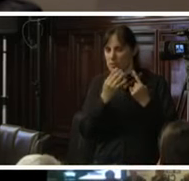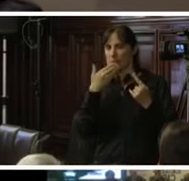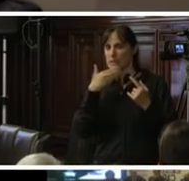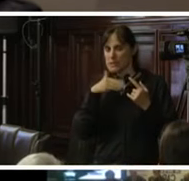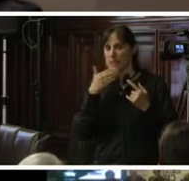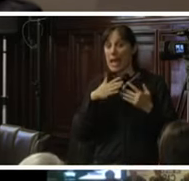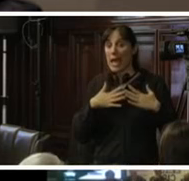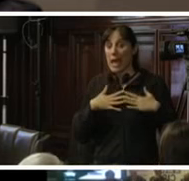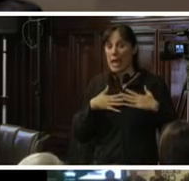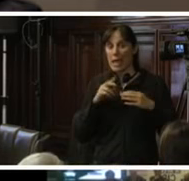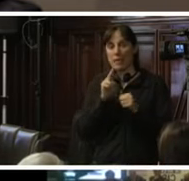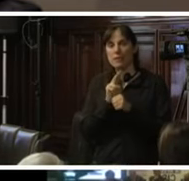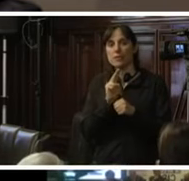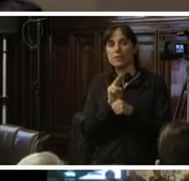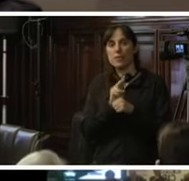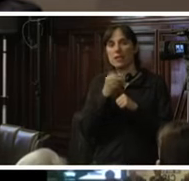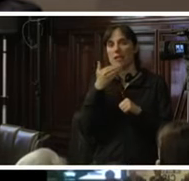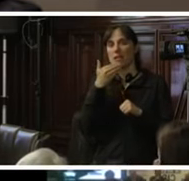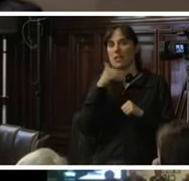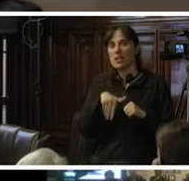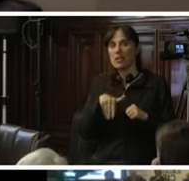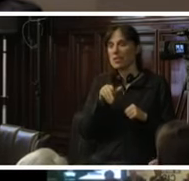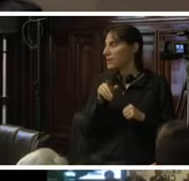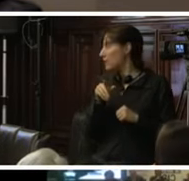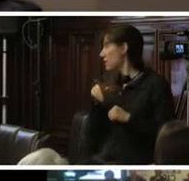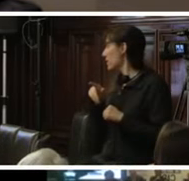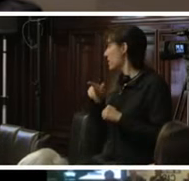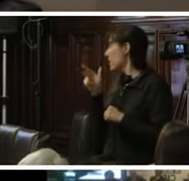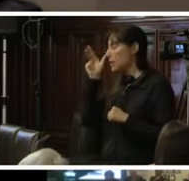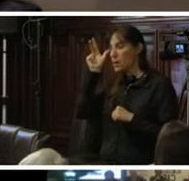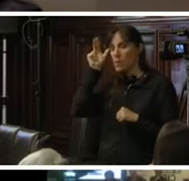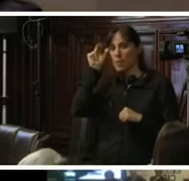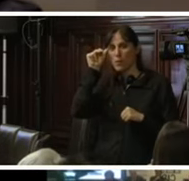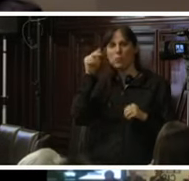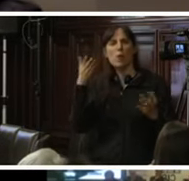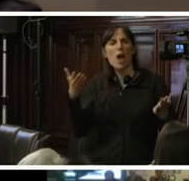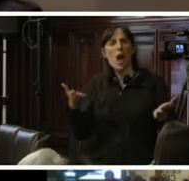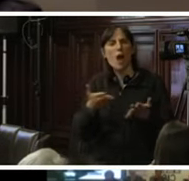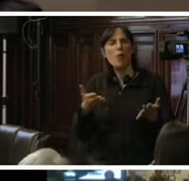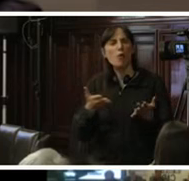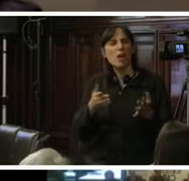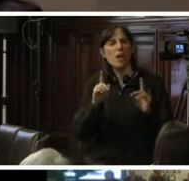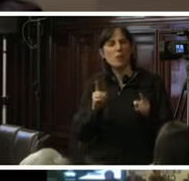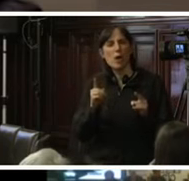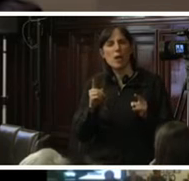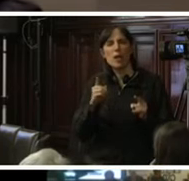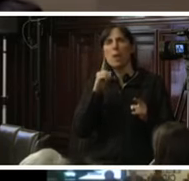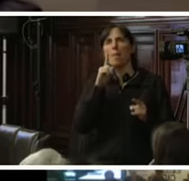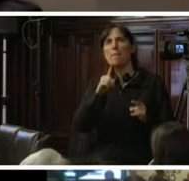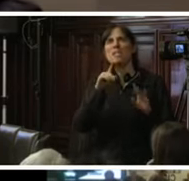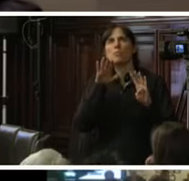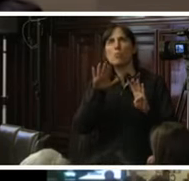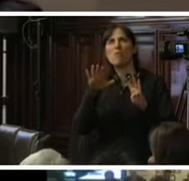esta Procuraduría entiende que el contexto del Perú de hoy no es el contexto del Perú de 1997.